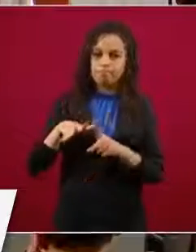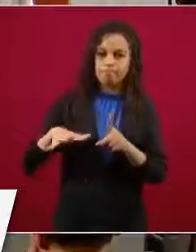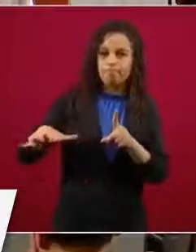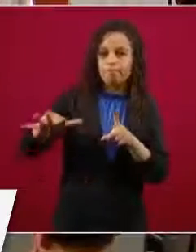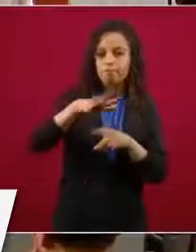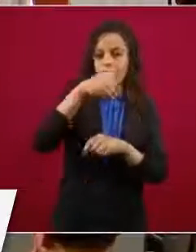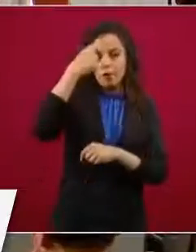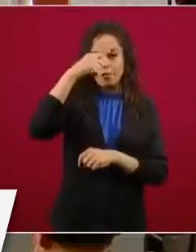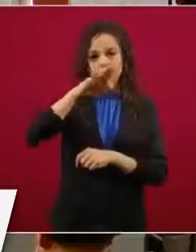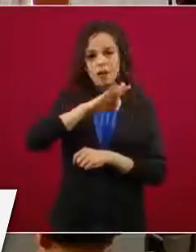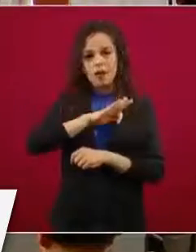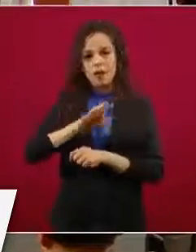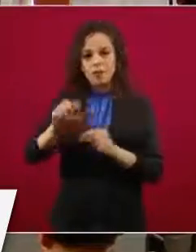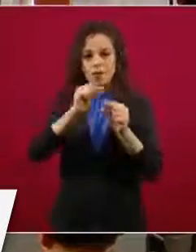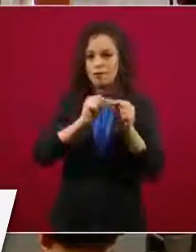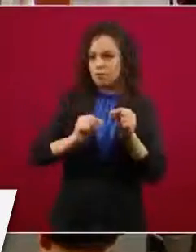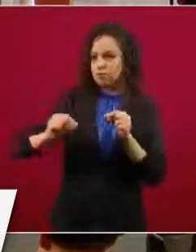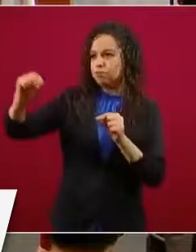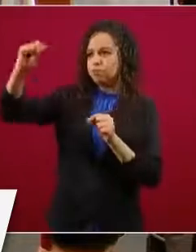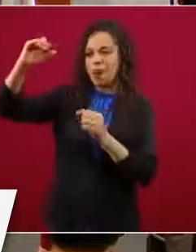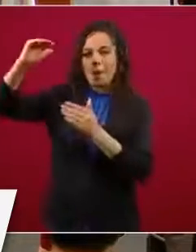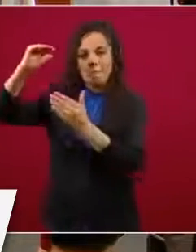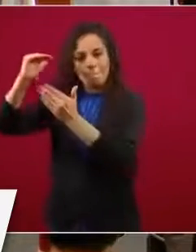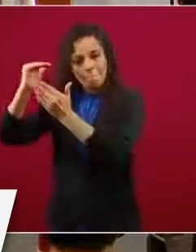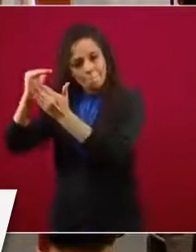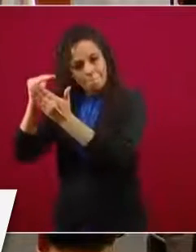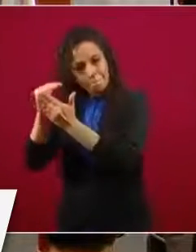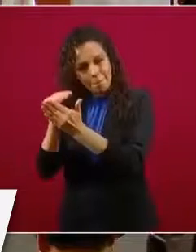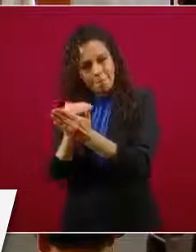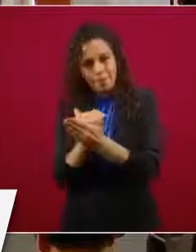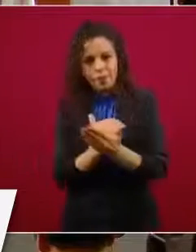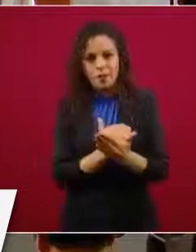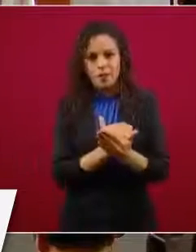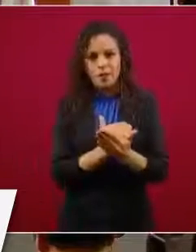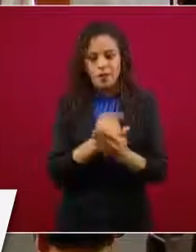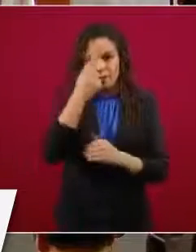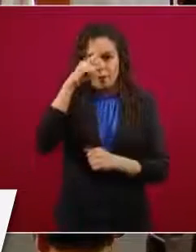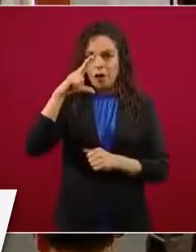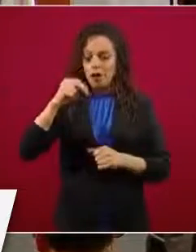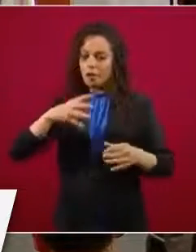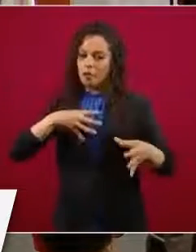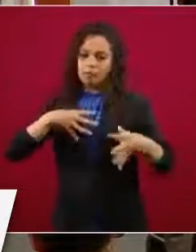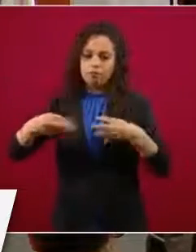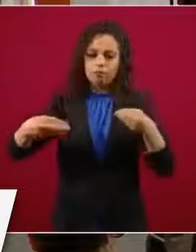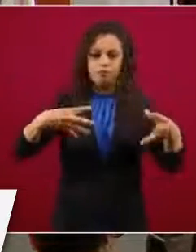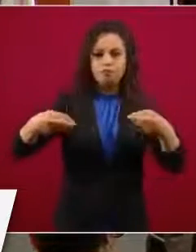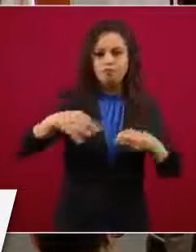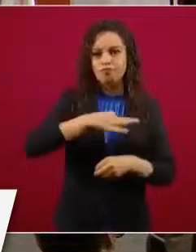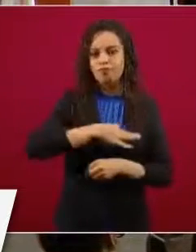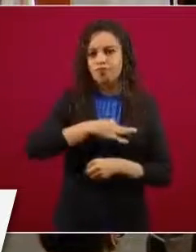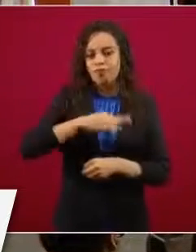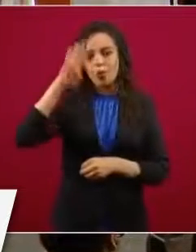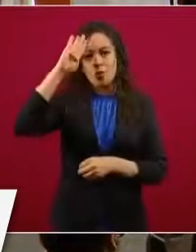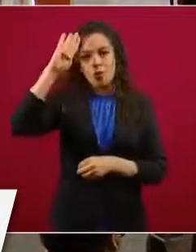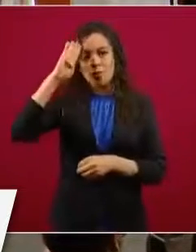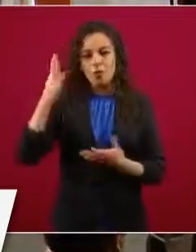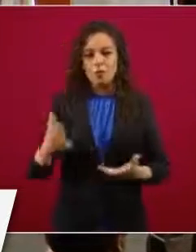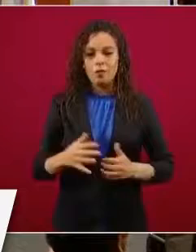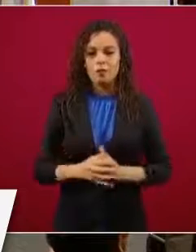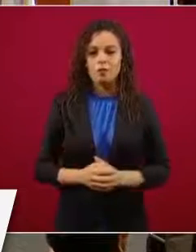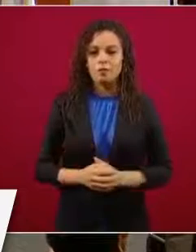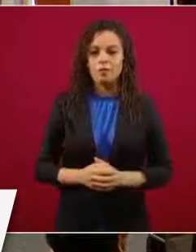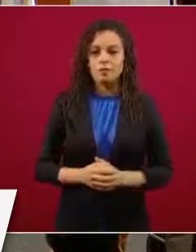curva, intentar cortar la cadena de contagios y muchas otras medidas de contención